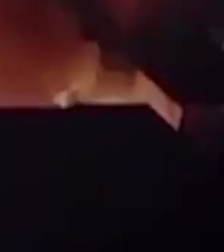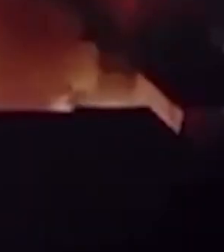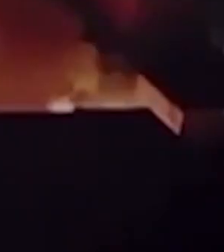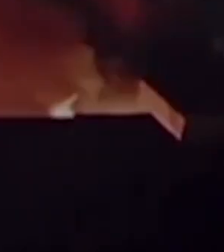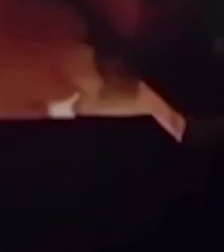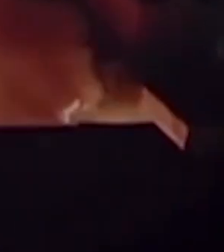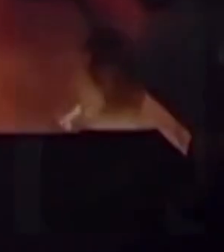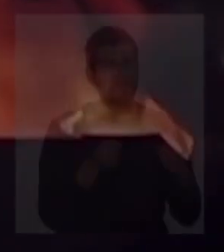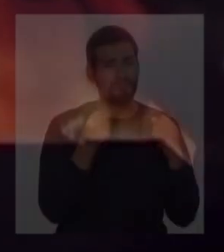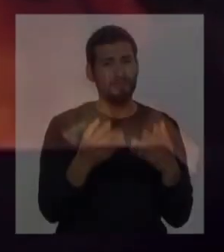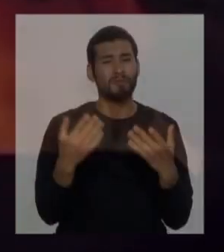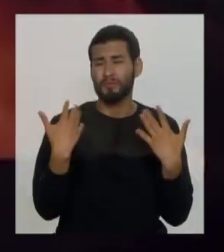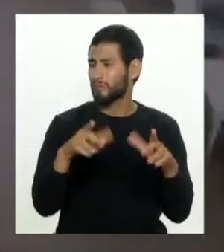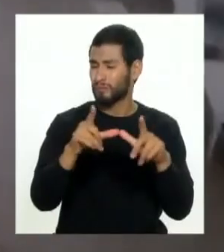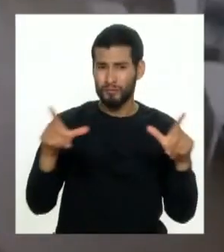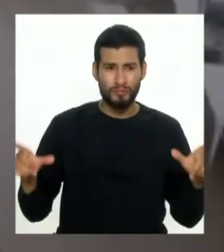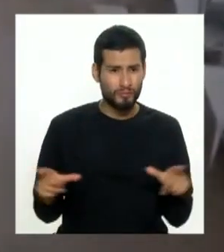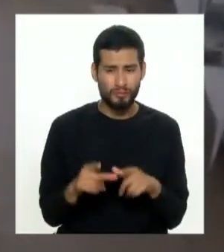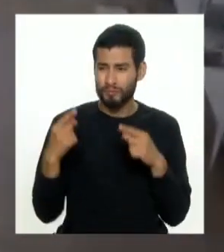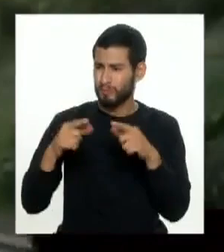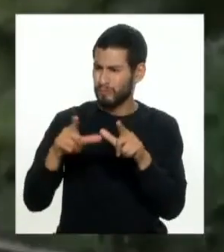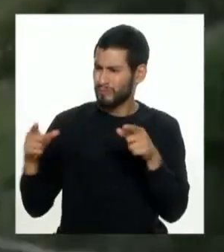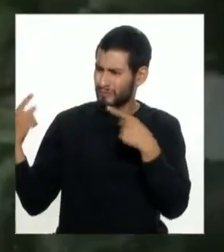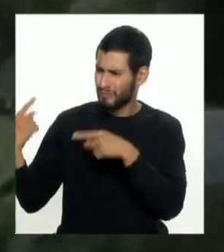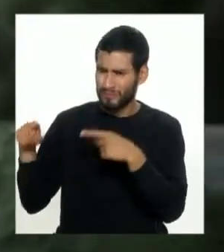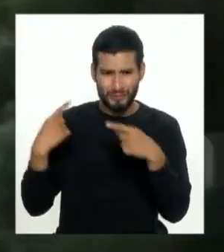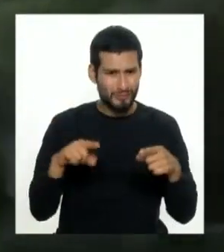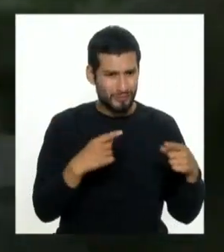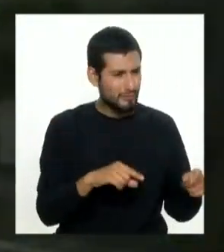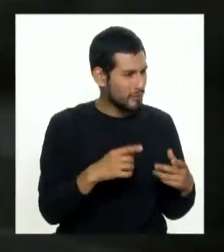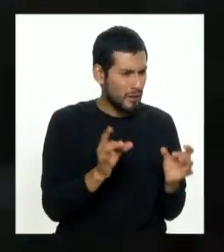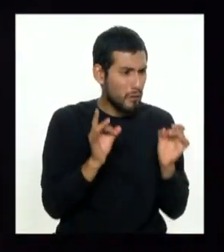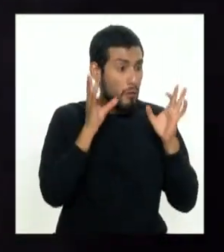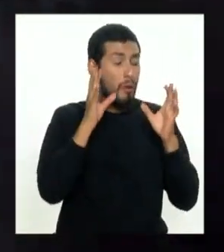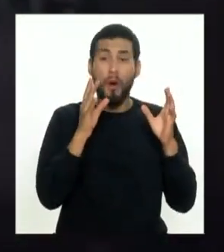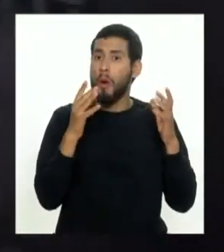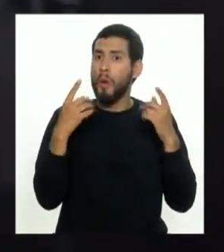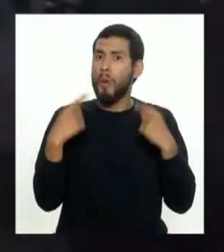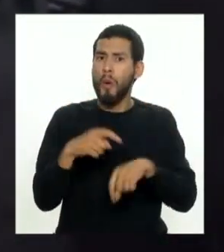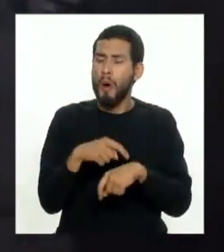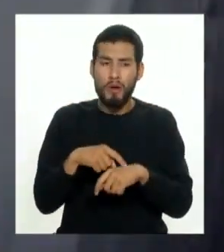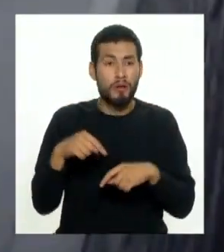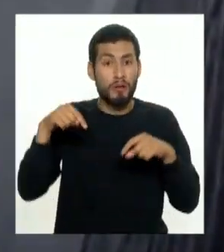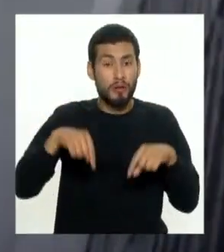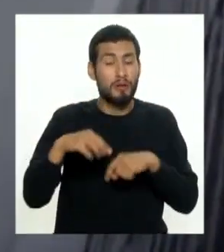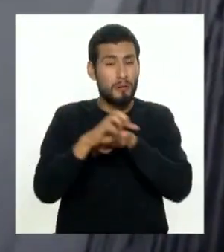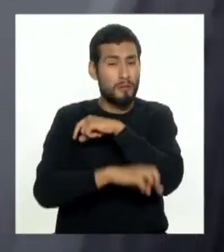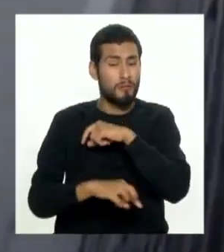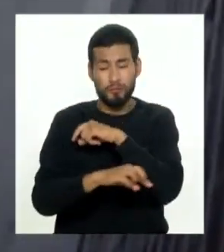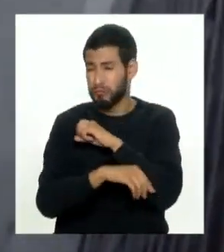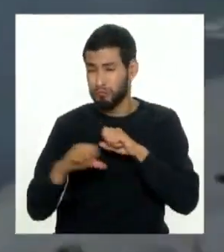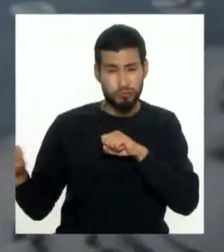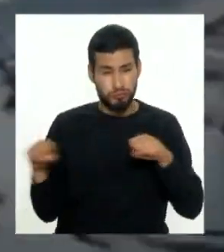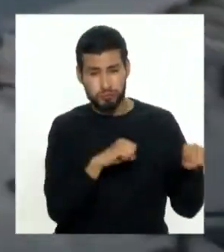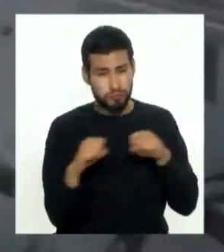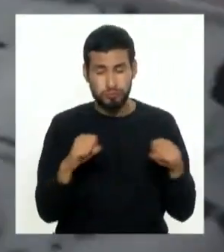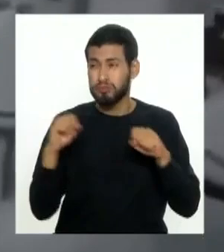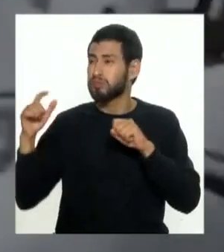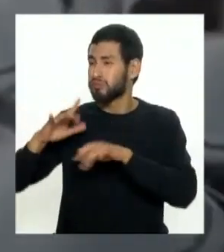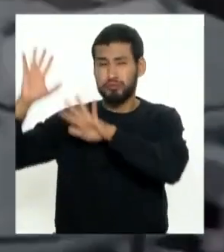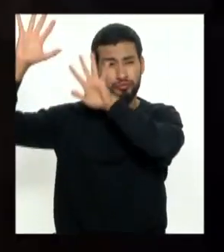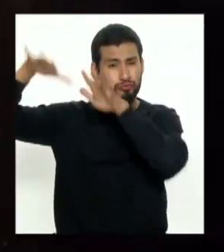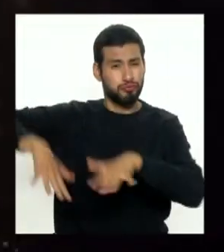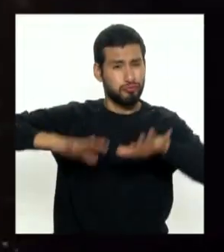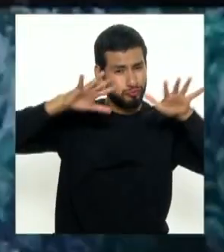pueden ocurrir en cualquier momento y lugar nuestro país está expuesto a sismos tsunamis